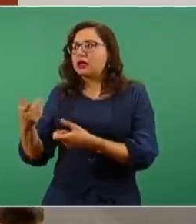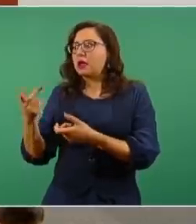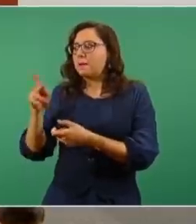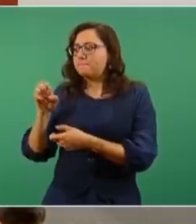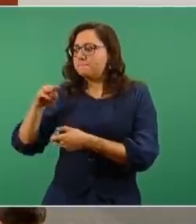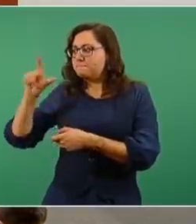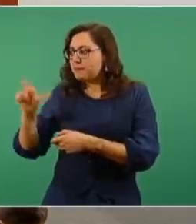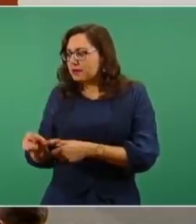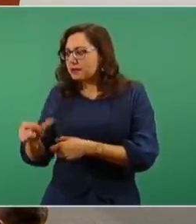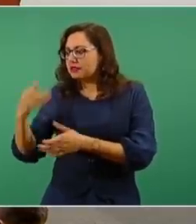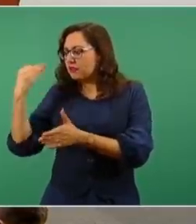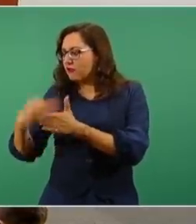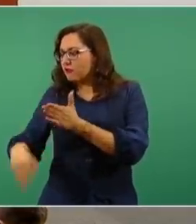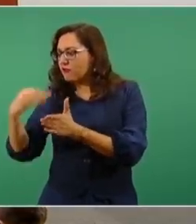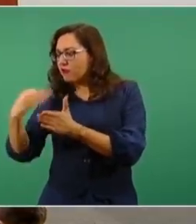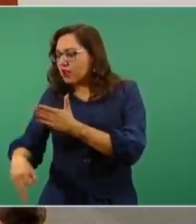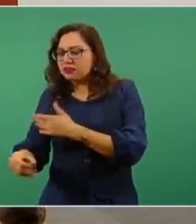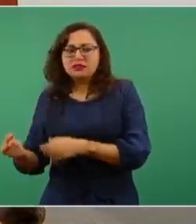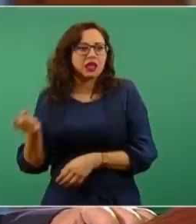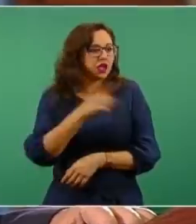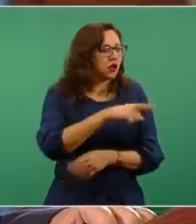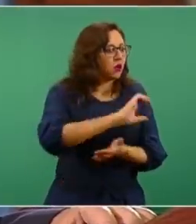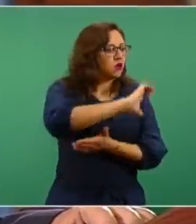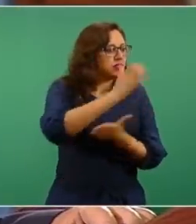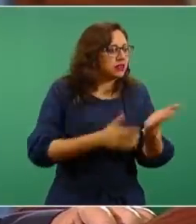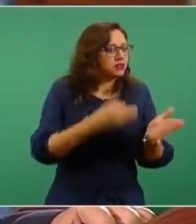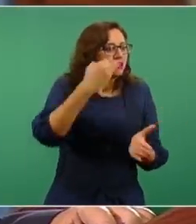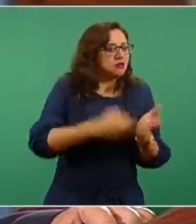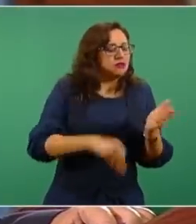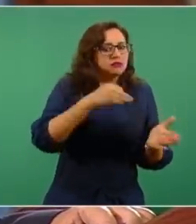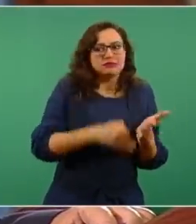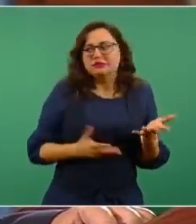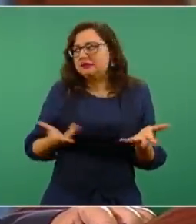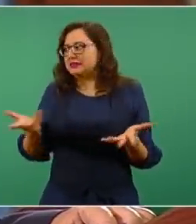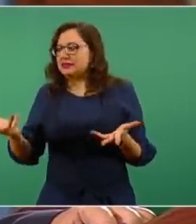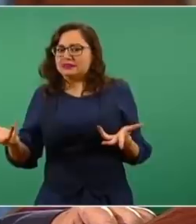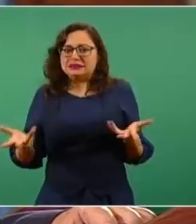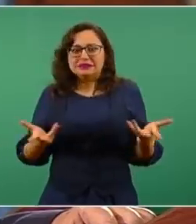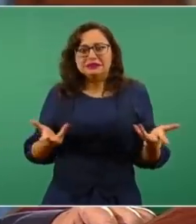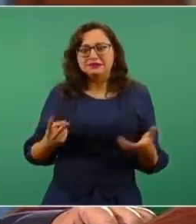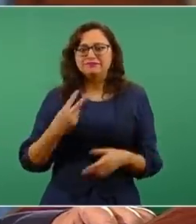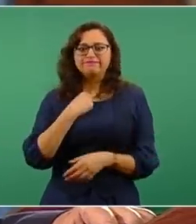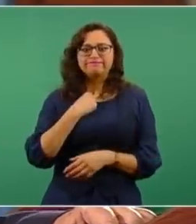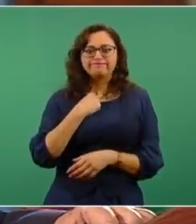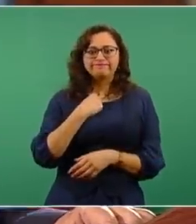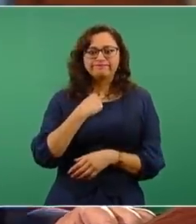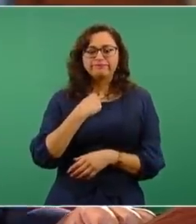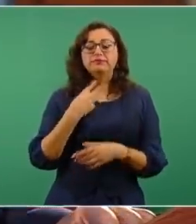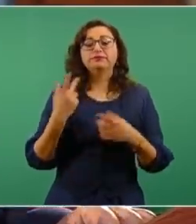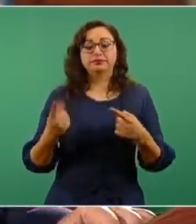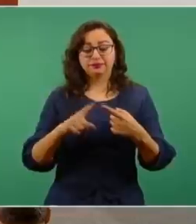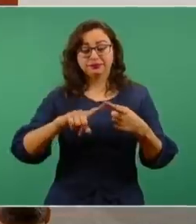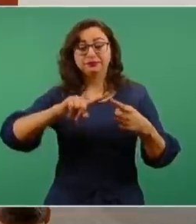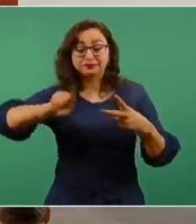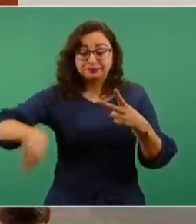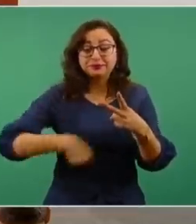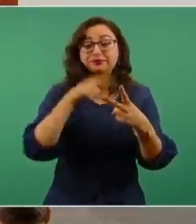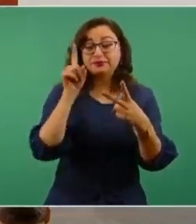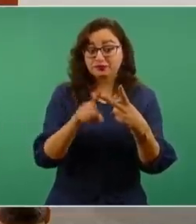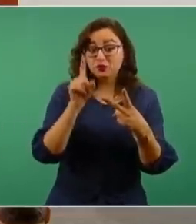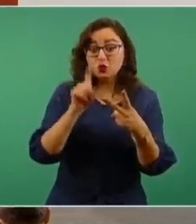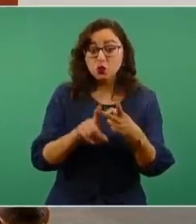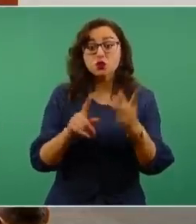de ese contrato. el costo del transporte de ese gas etano, ya fuese nacional o